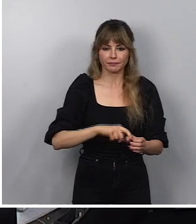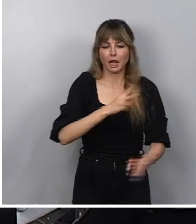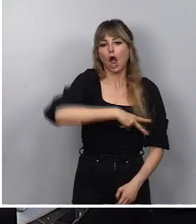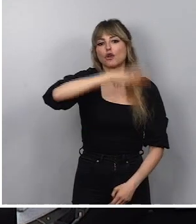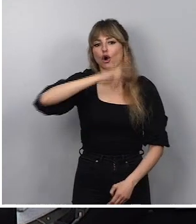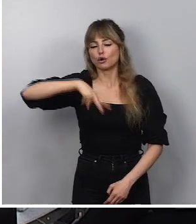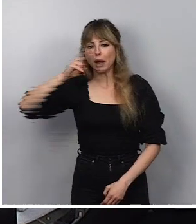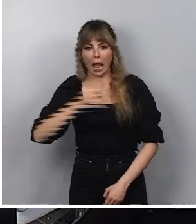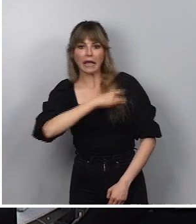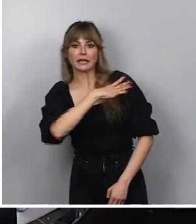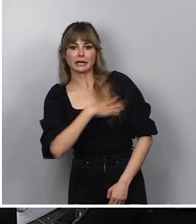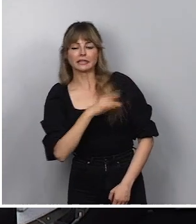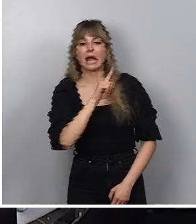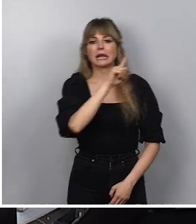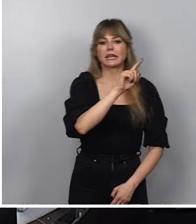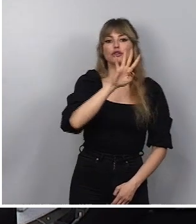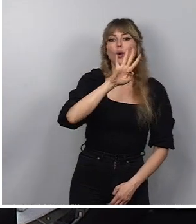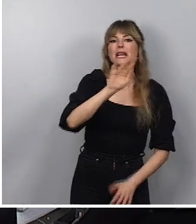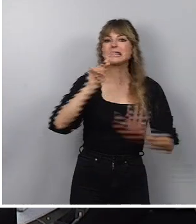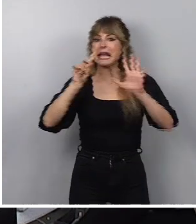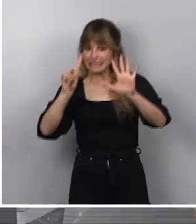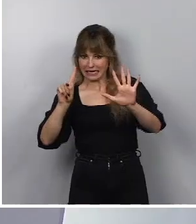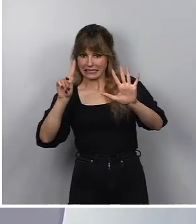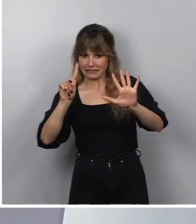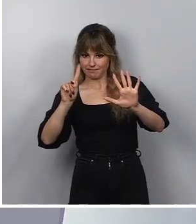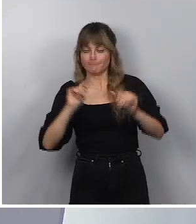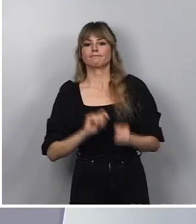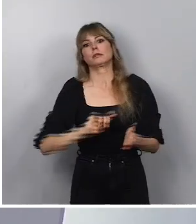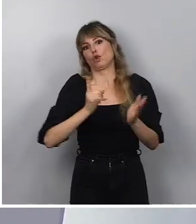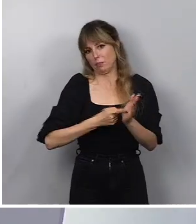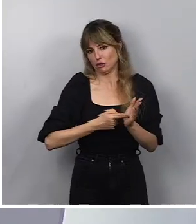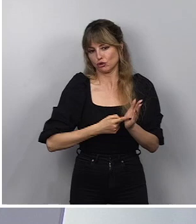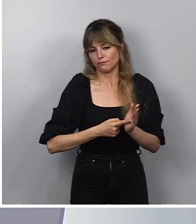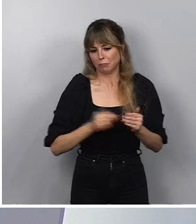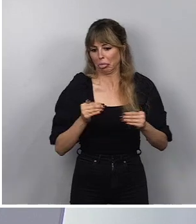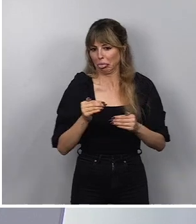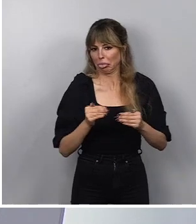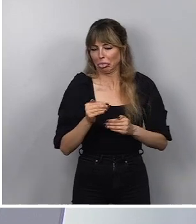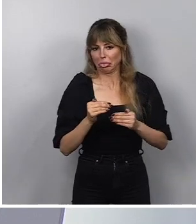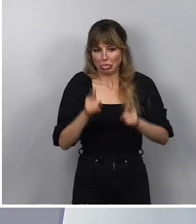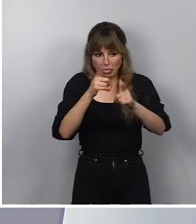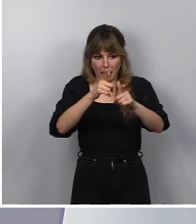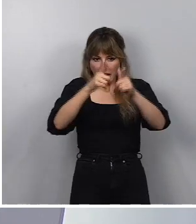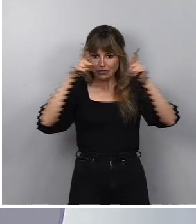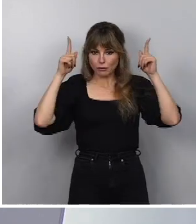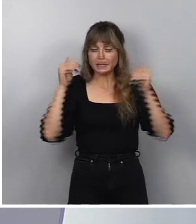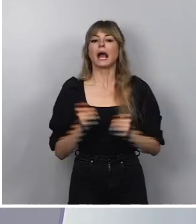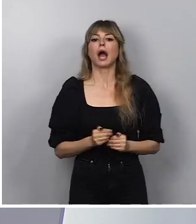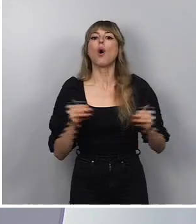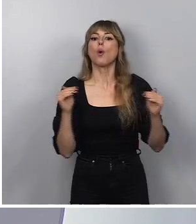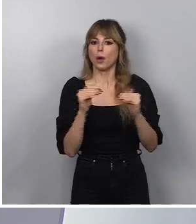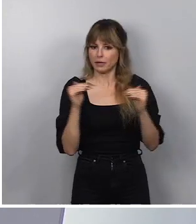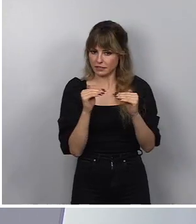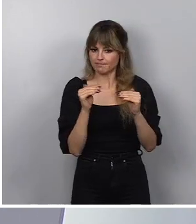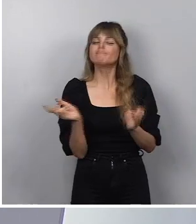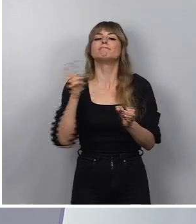e Irlanda, somos 146. Y muy pronto otros, como Eslovenia, que lo hará este jueves, se